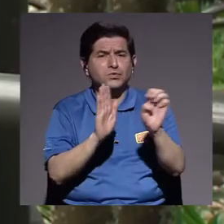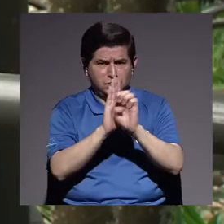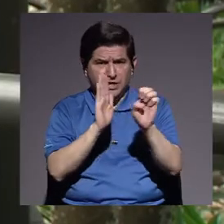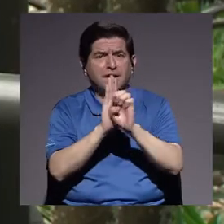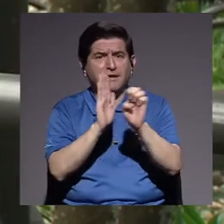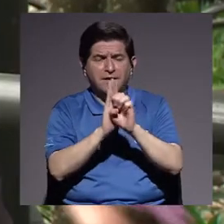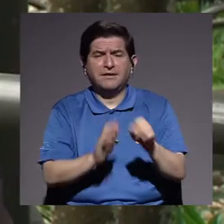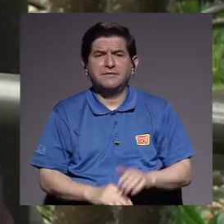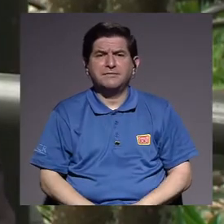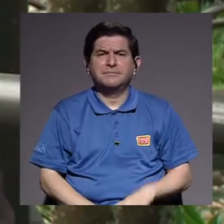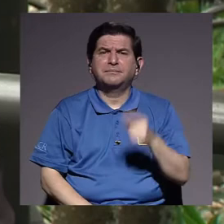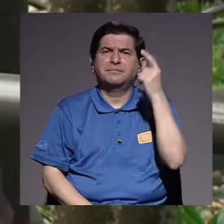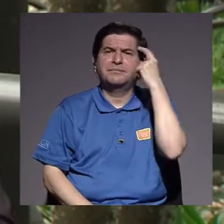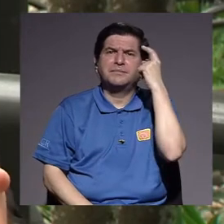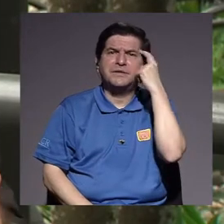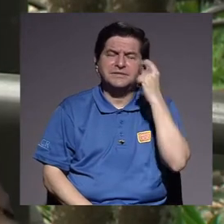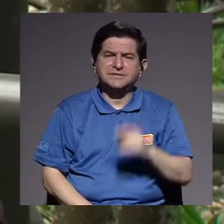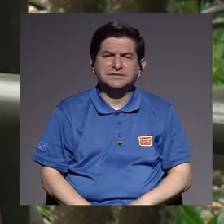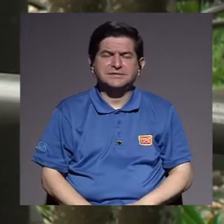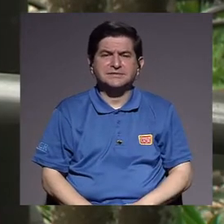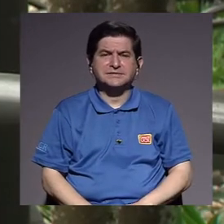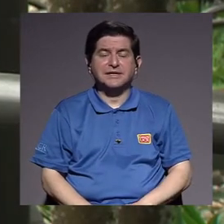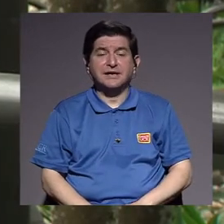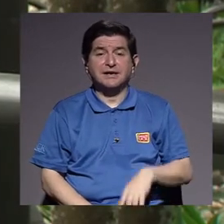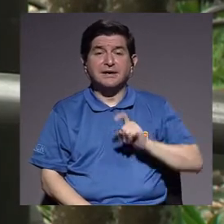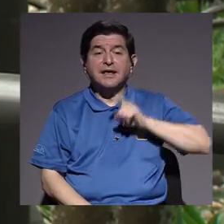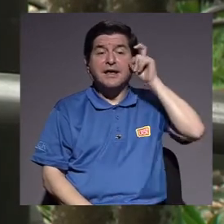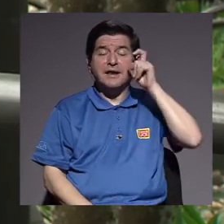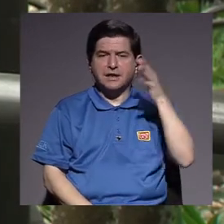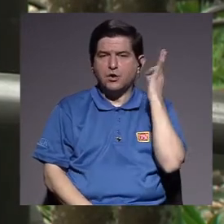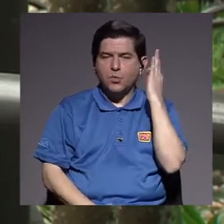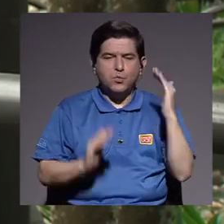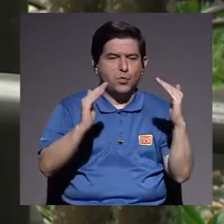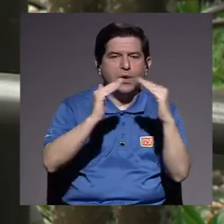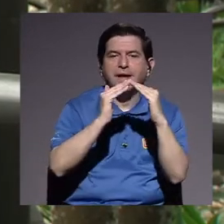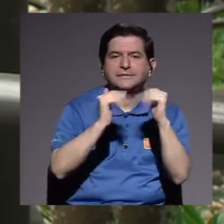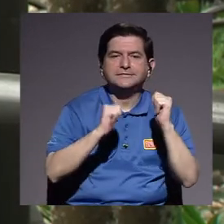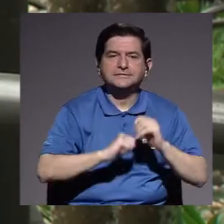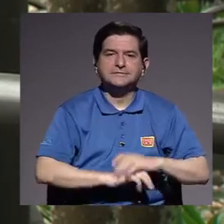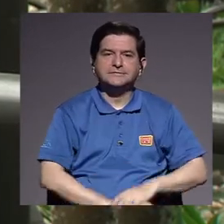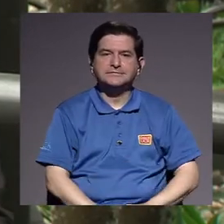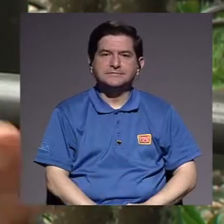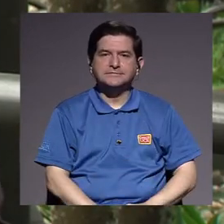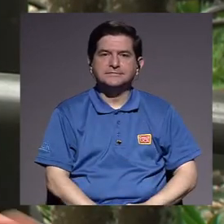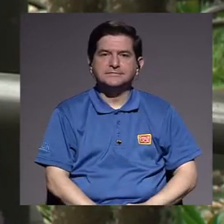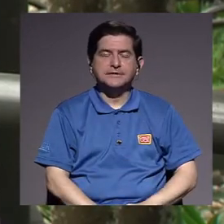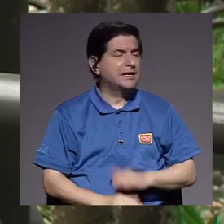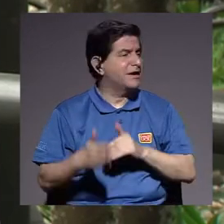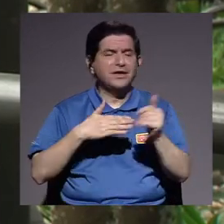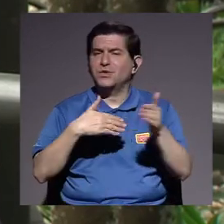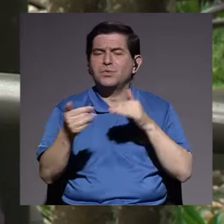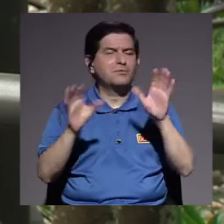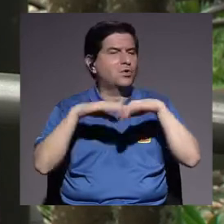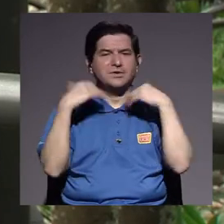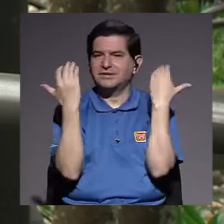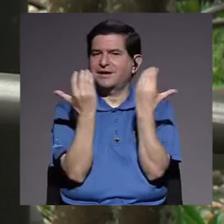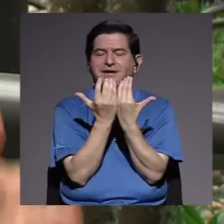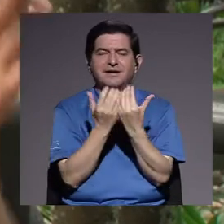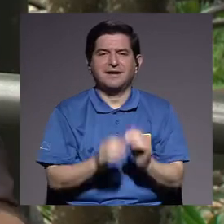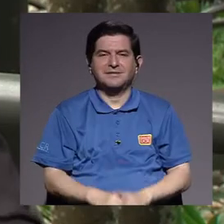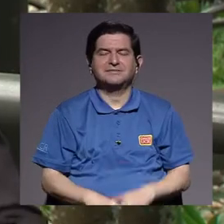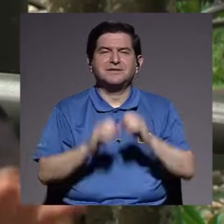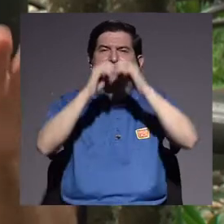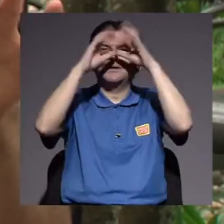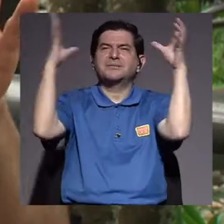de pensar en el género, en las mujeres, en las casas, ¿verdad? Y aquí sí no importa la clase. Simplemente